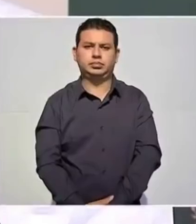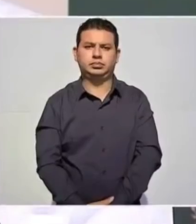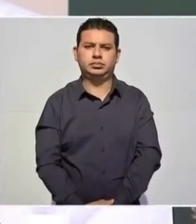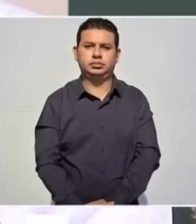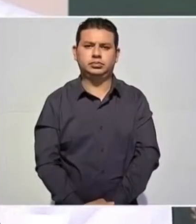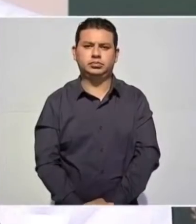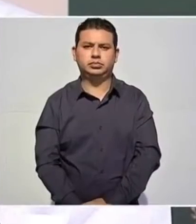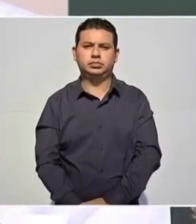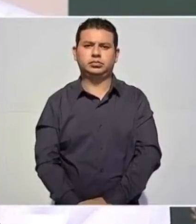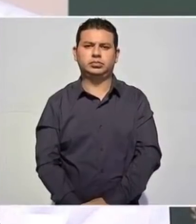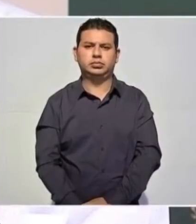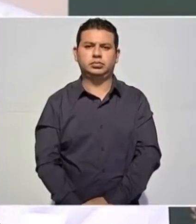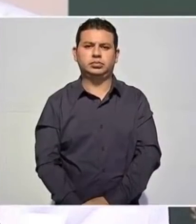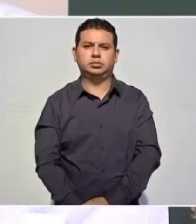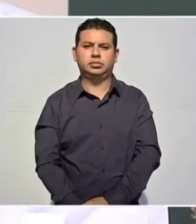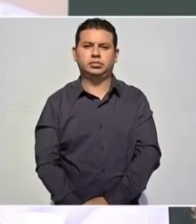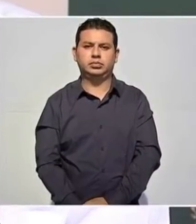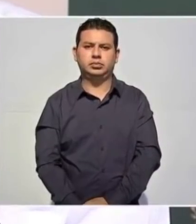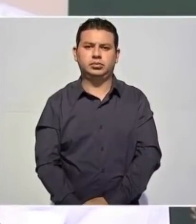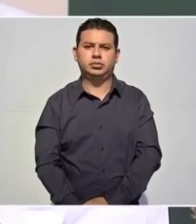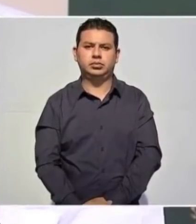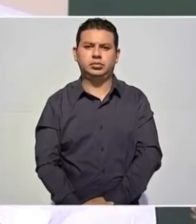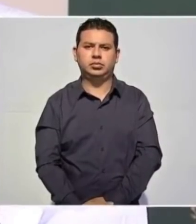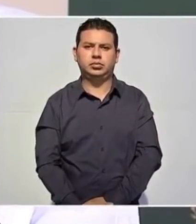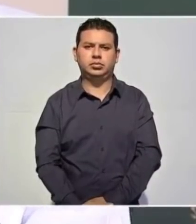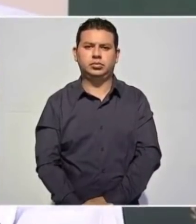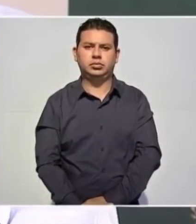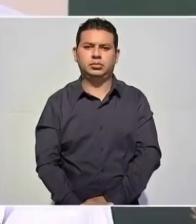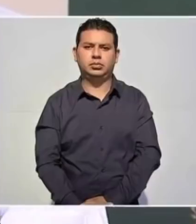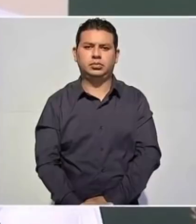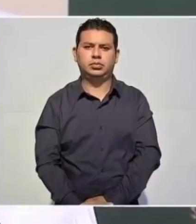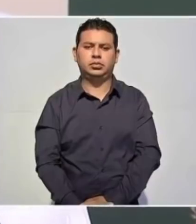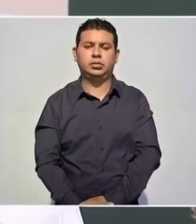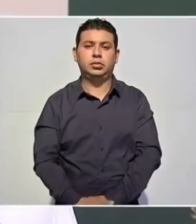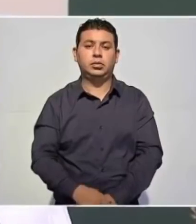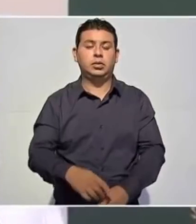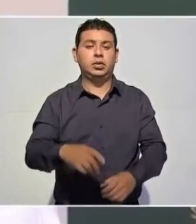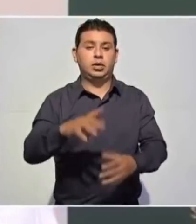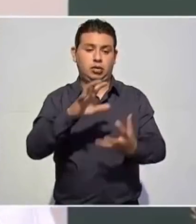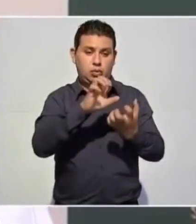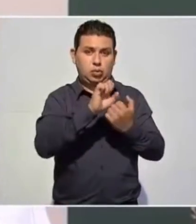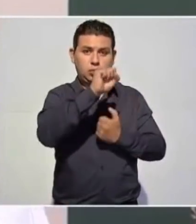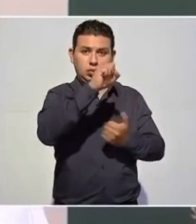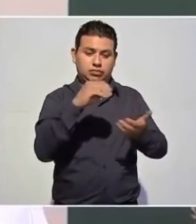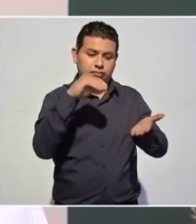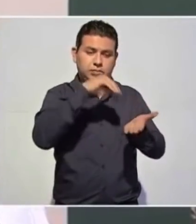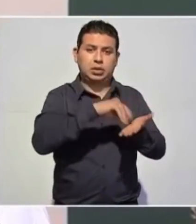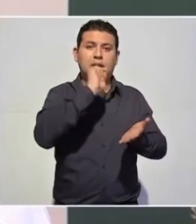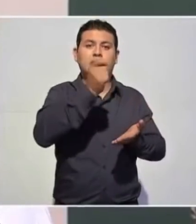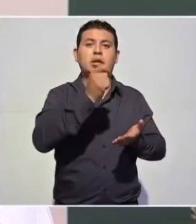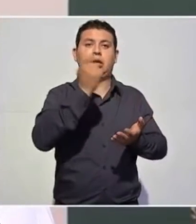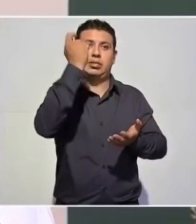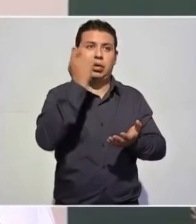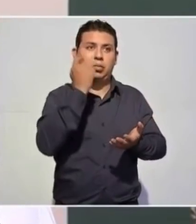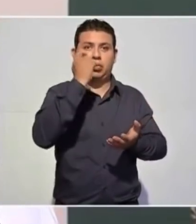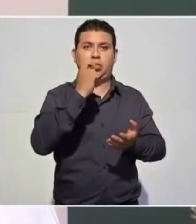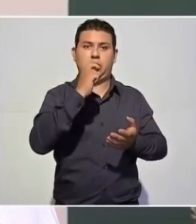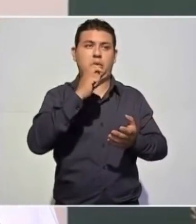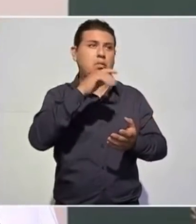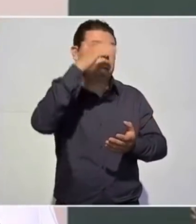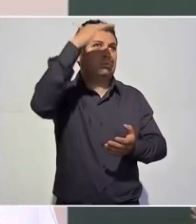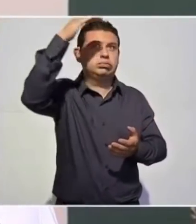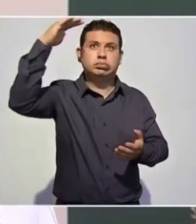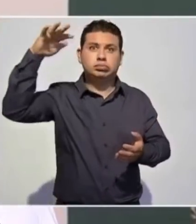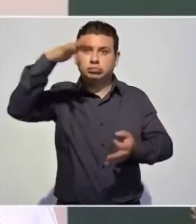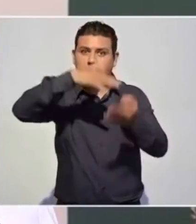A. La pensión universal para adultos mayores se entregará a partir